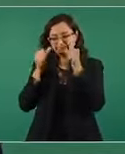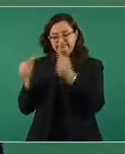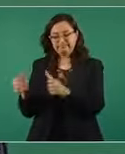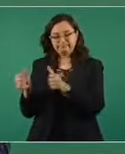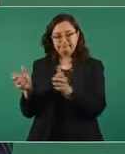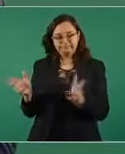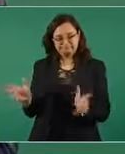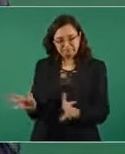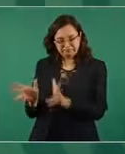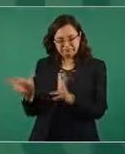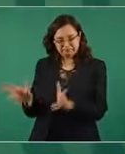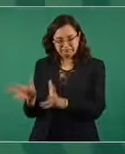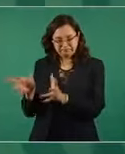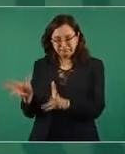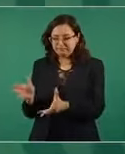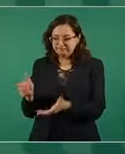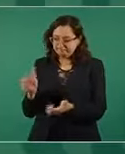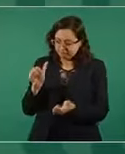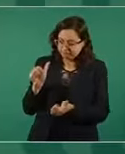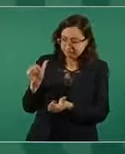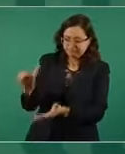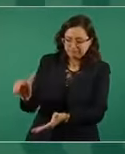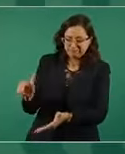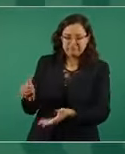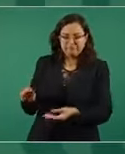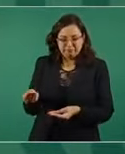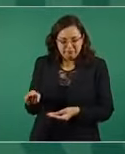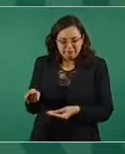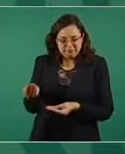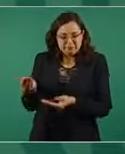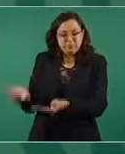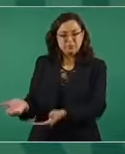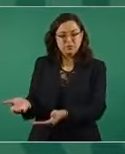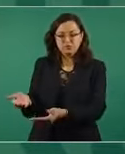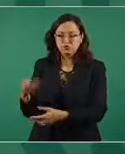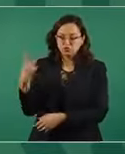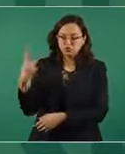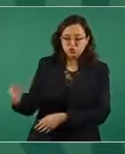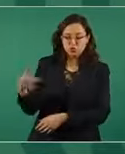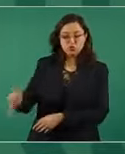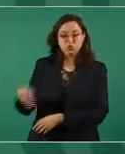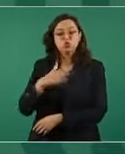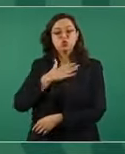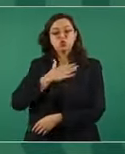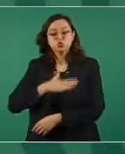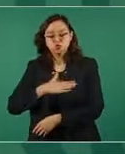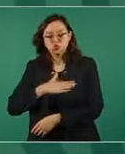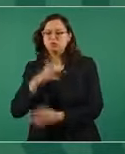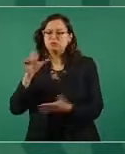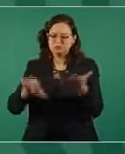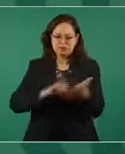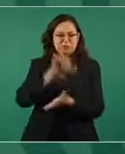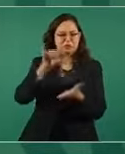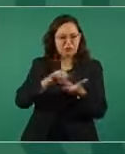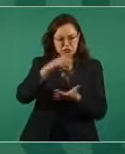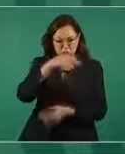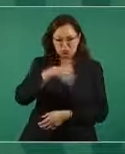algo de lo que por justicia les corresponde, sin abandonar el centro, sin abandonar el norte.